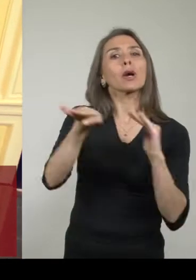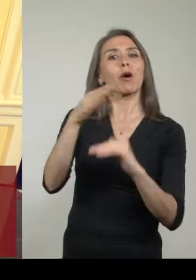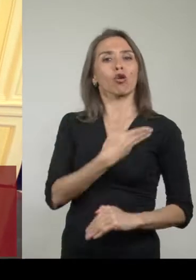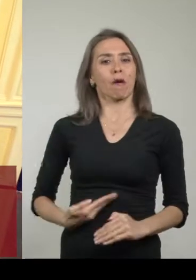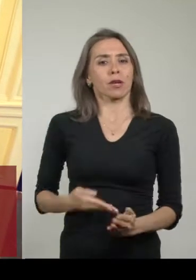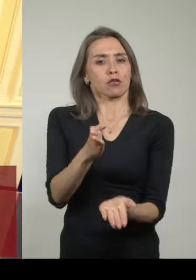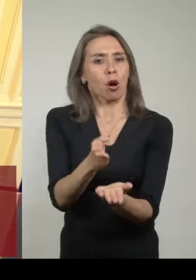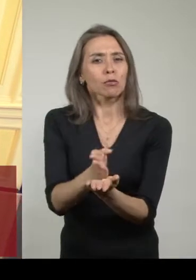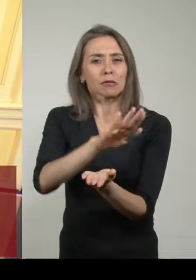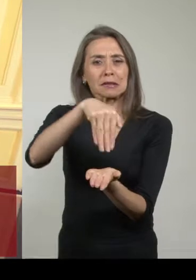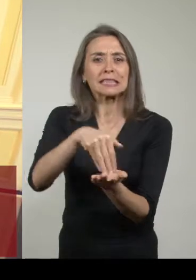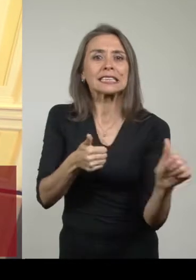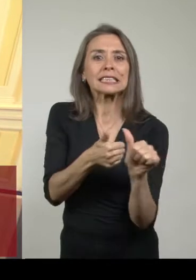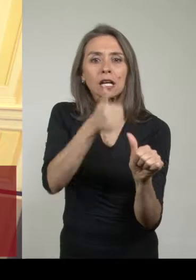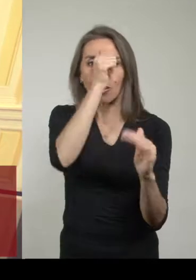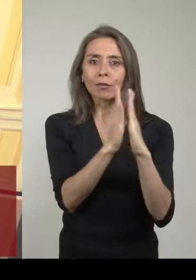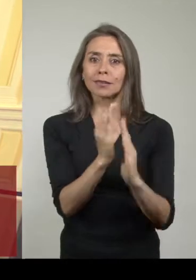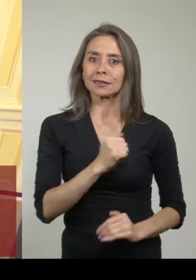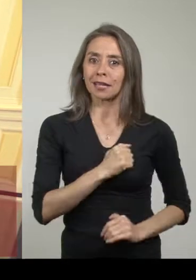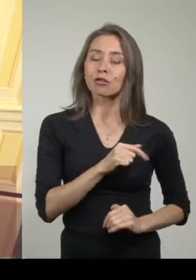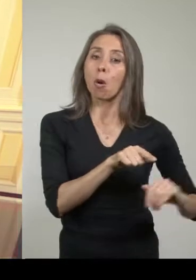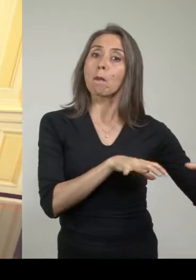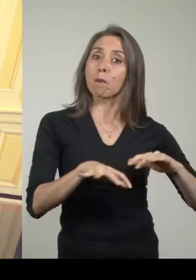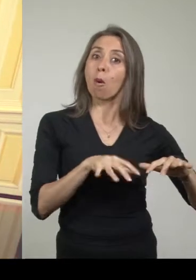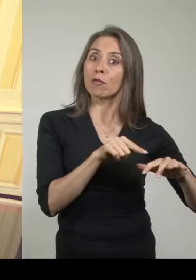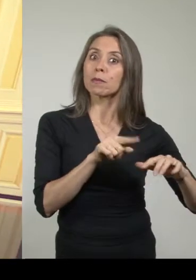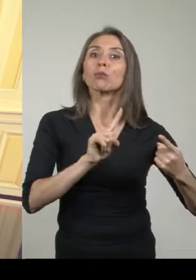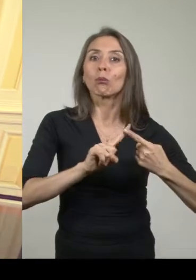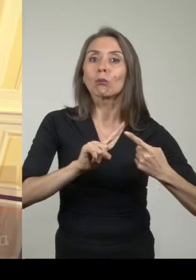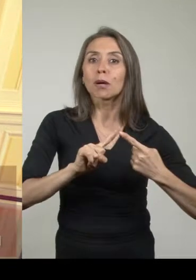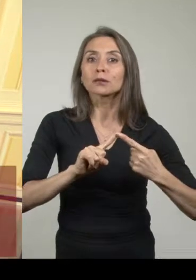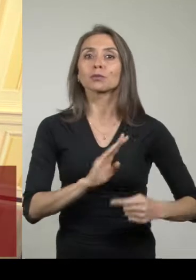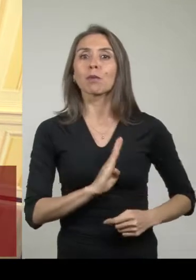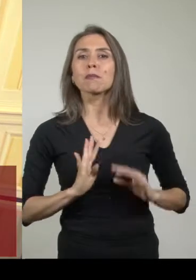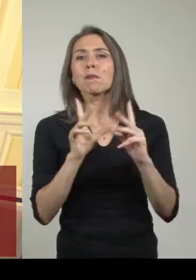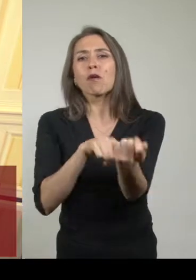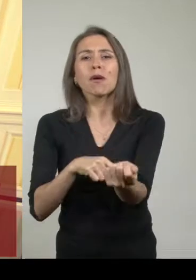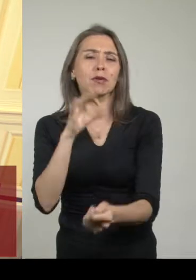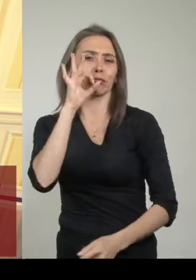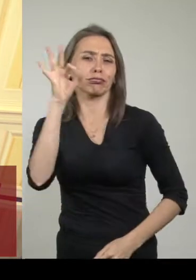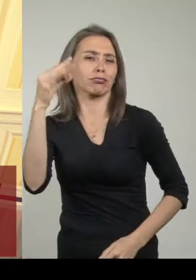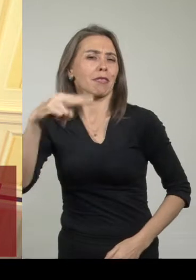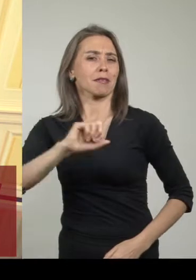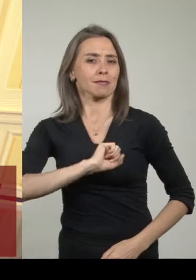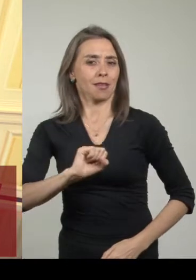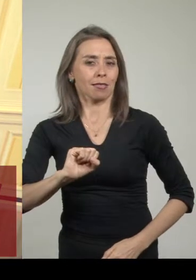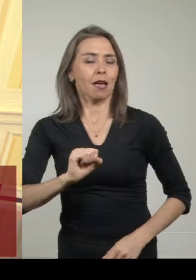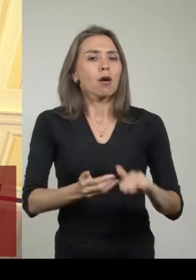centralizado, cercano a la Iglesia En este movimiento participaron integrantes de las familias tradicionales de Santiago